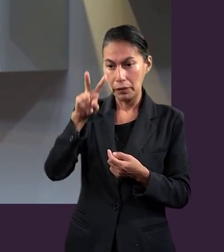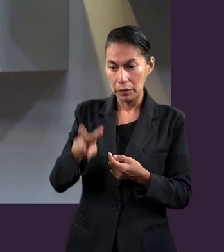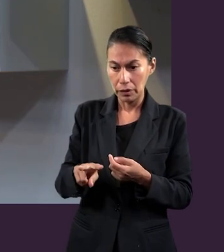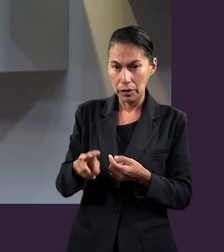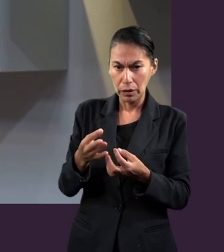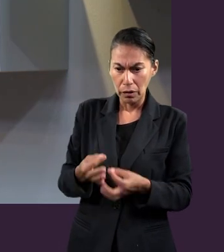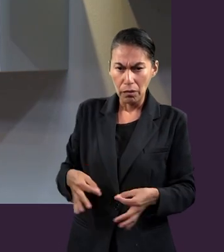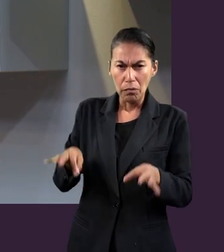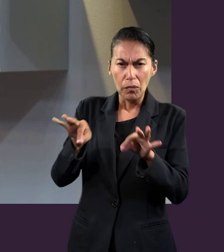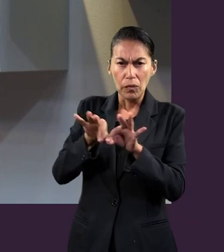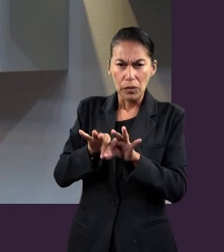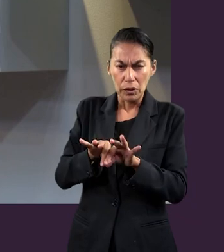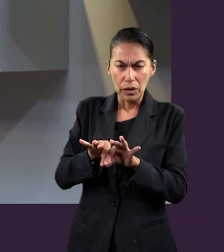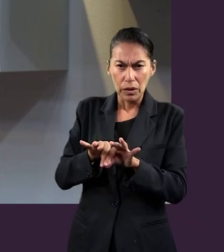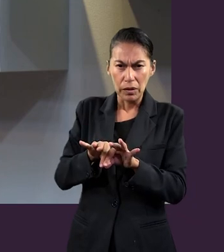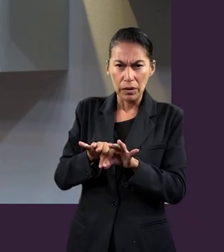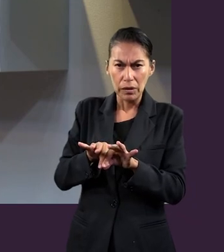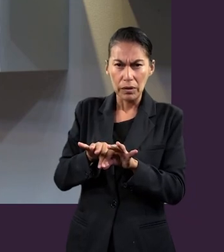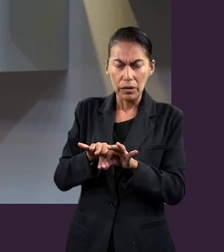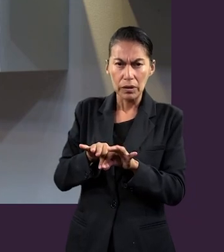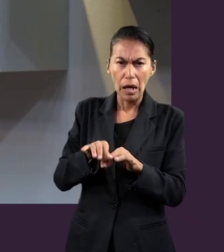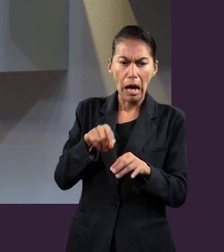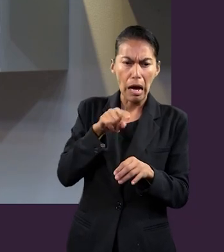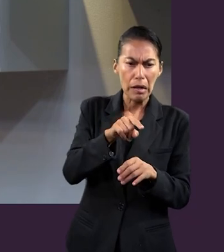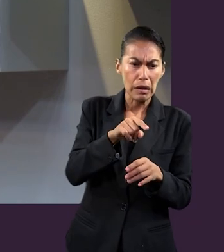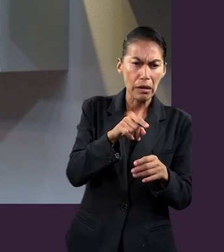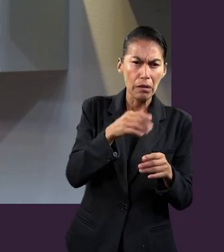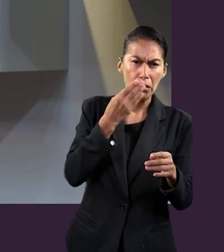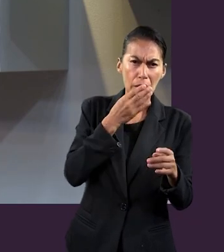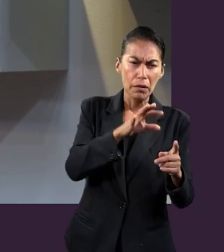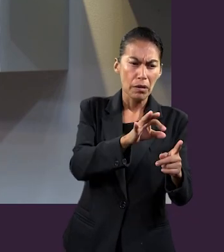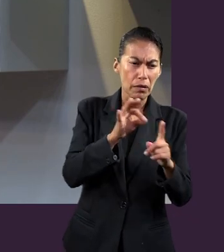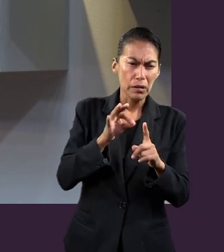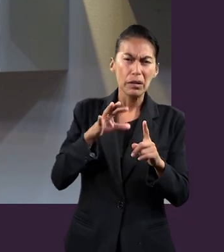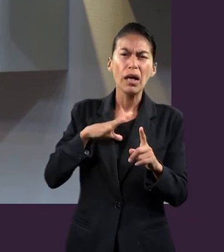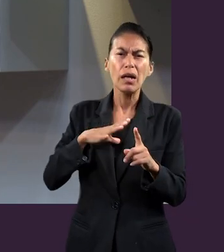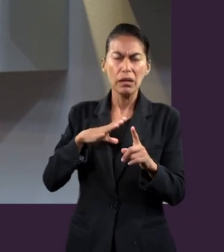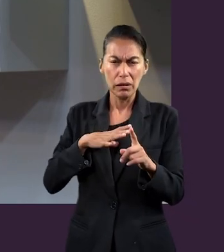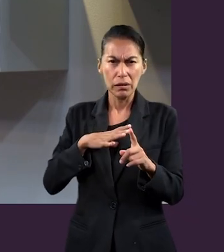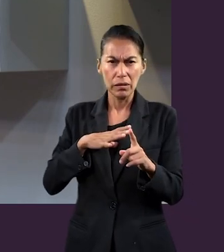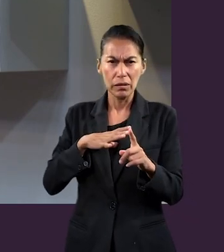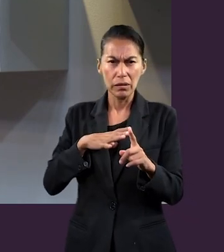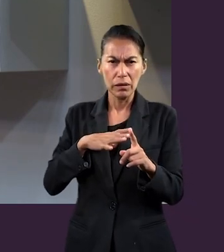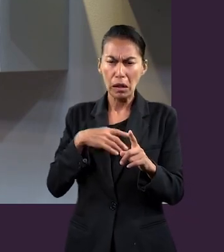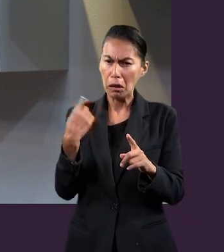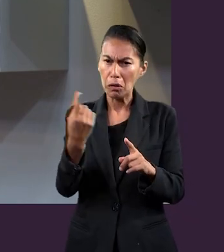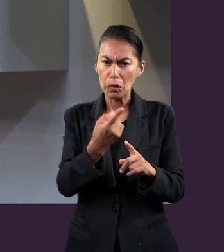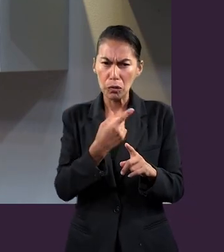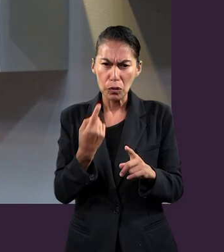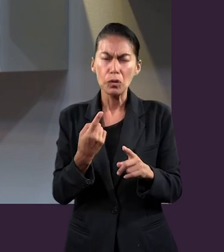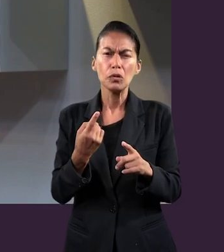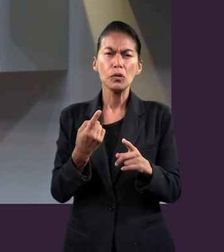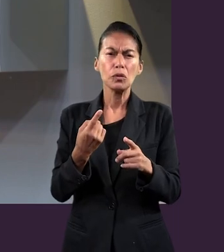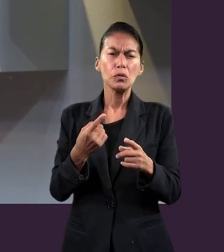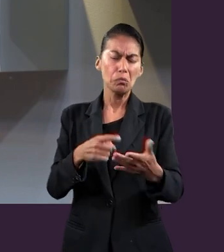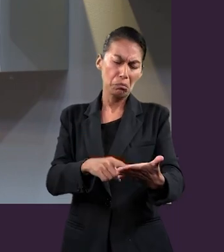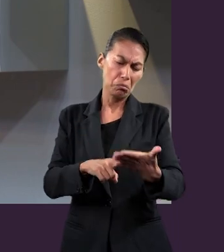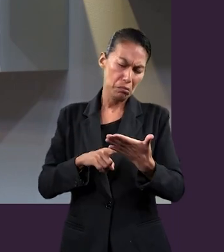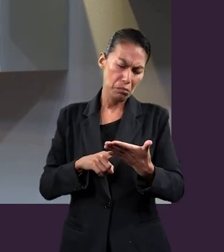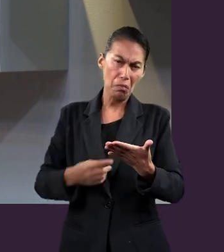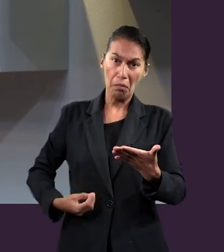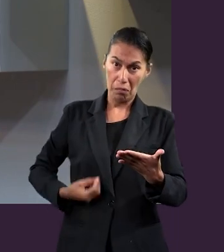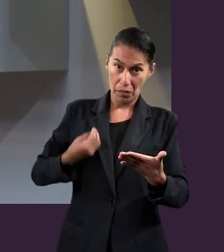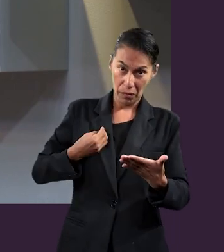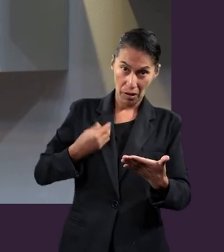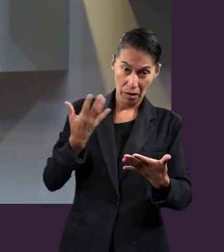se contienen en el libro de Efesios que deberían de seguir estando presentes